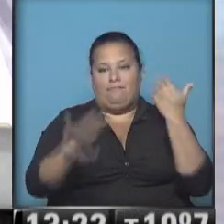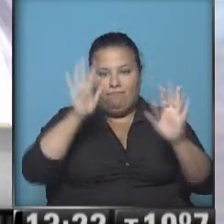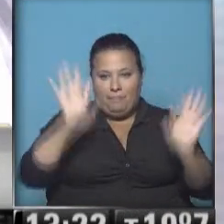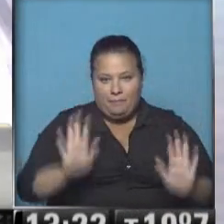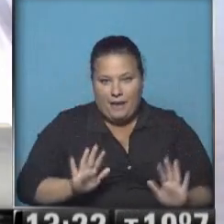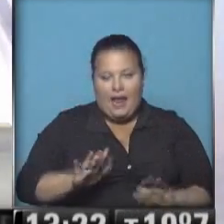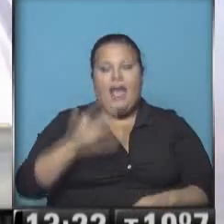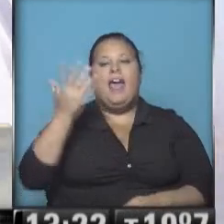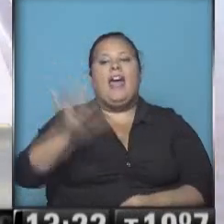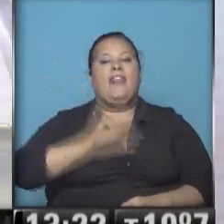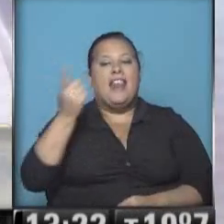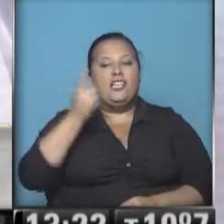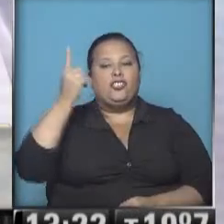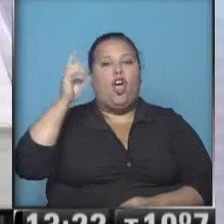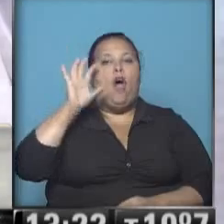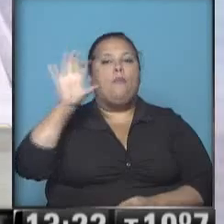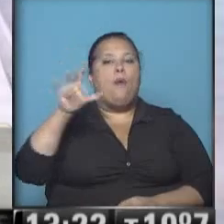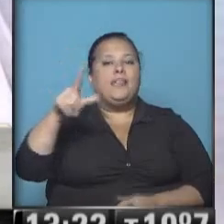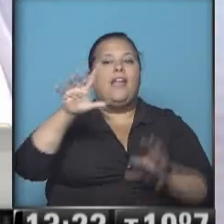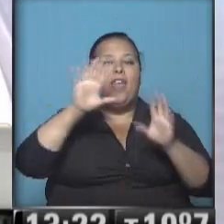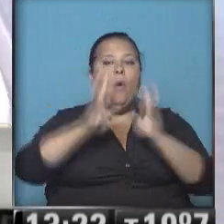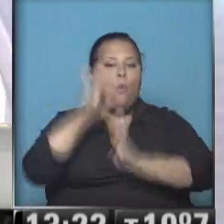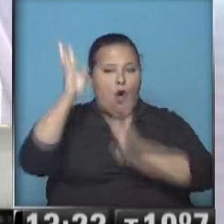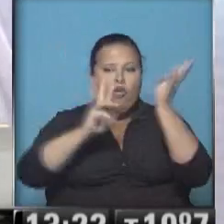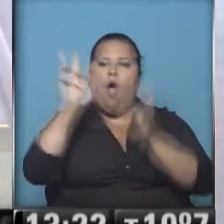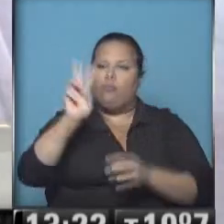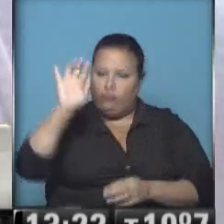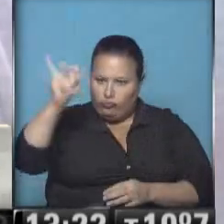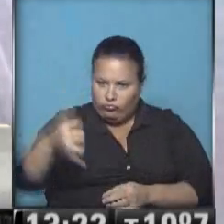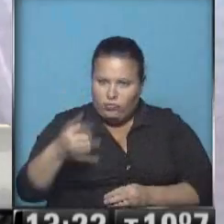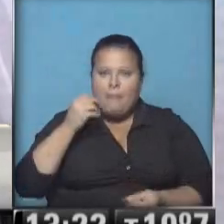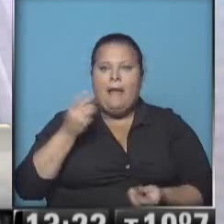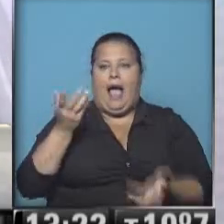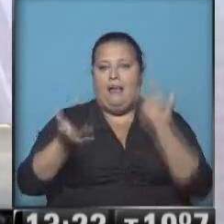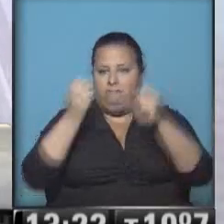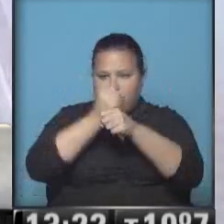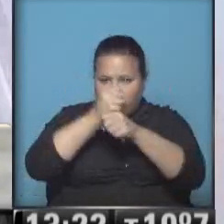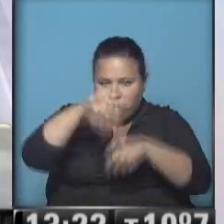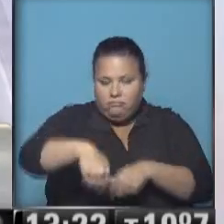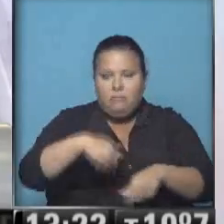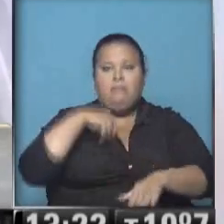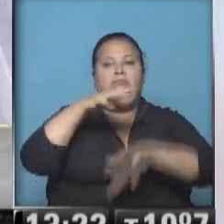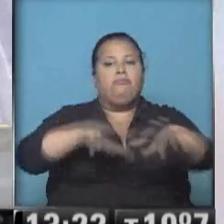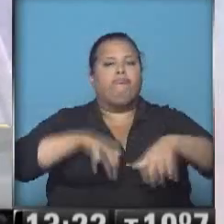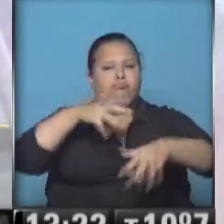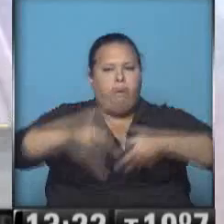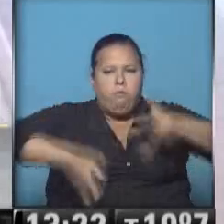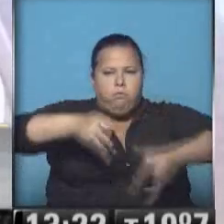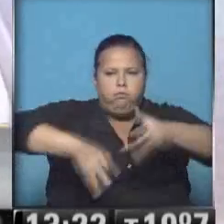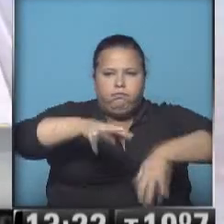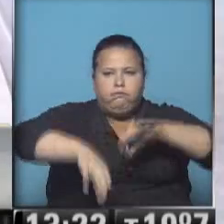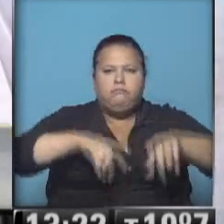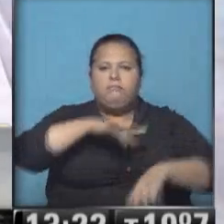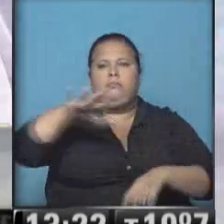la Dirección Provincial de Bosques al parecer le da ese permiso para desmontar y cuando avanzan las topadoras la